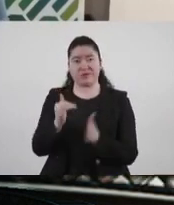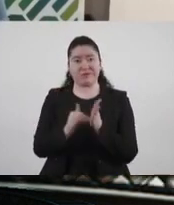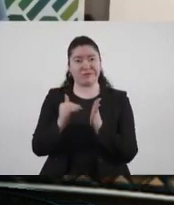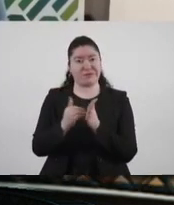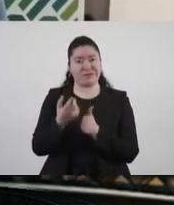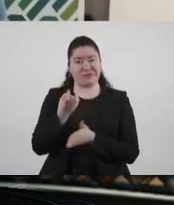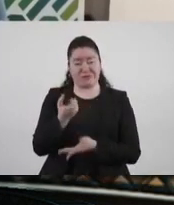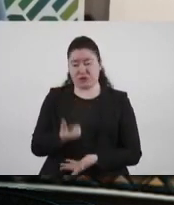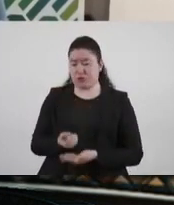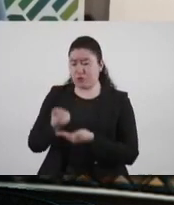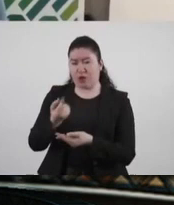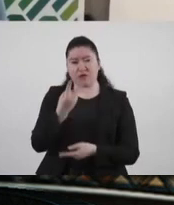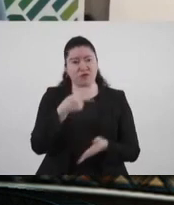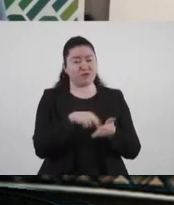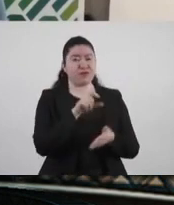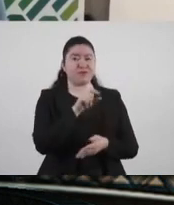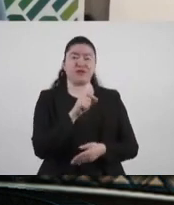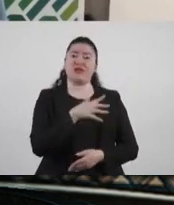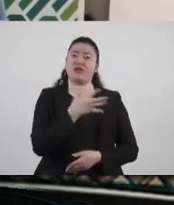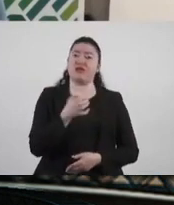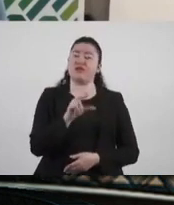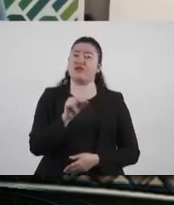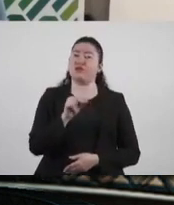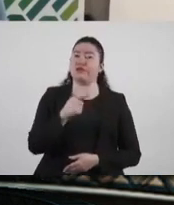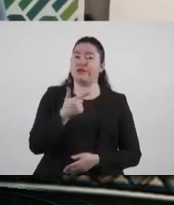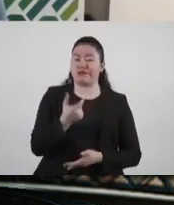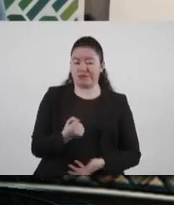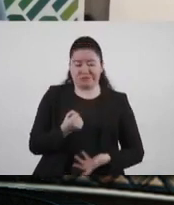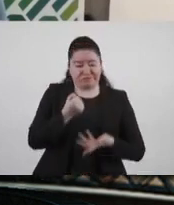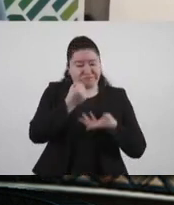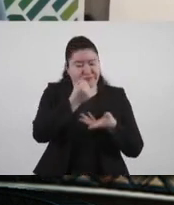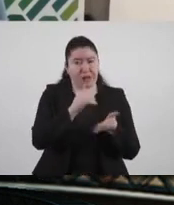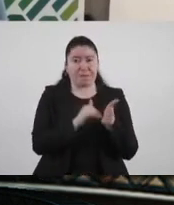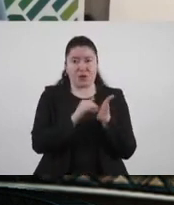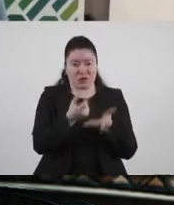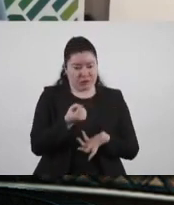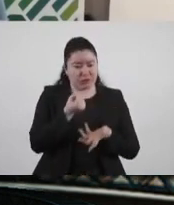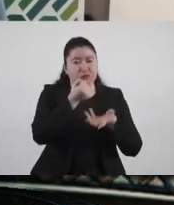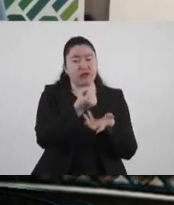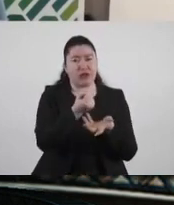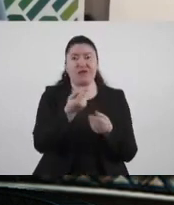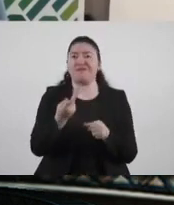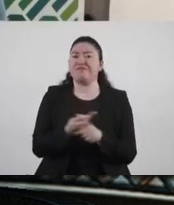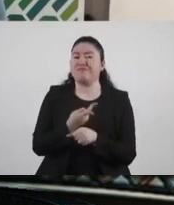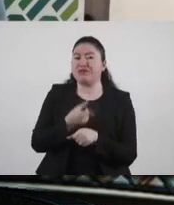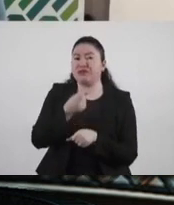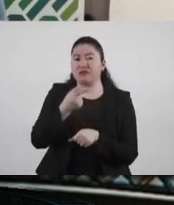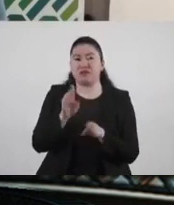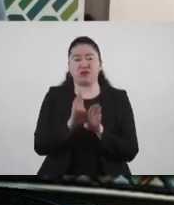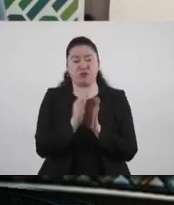2020 un subejercicio de 587 millones de pesos, se redujeron acciones, hubo falta o por qué